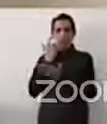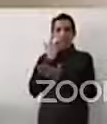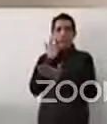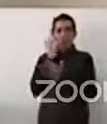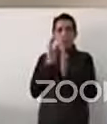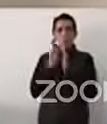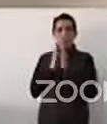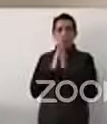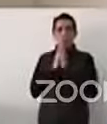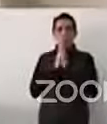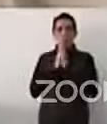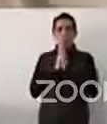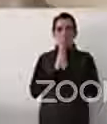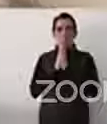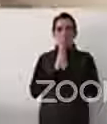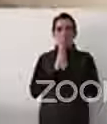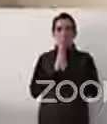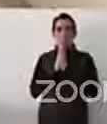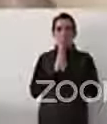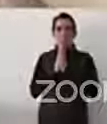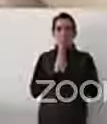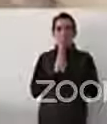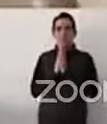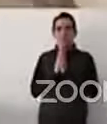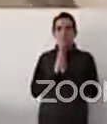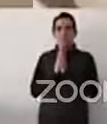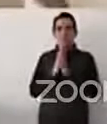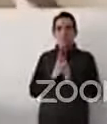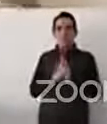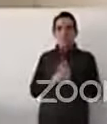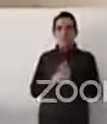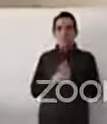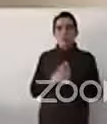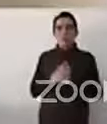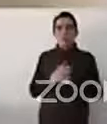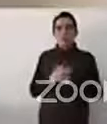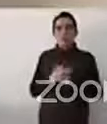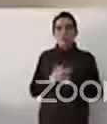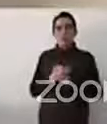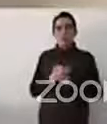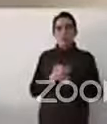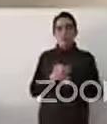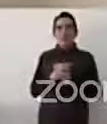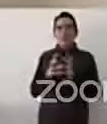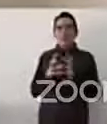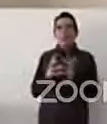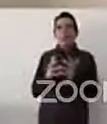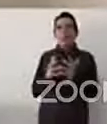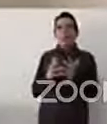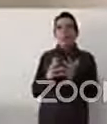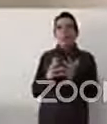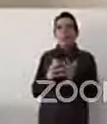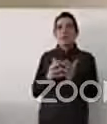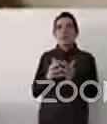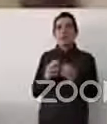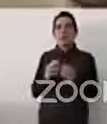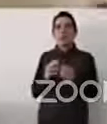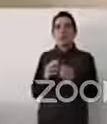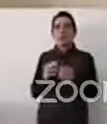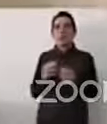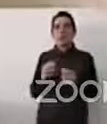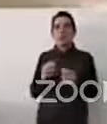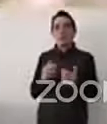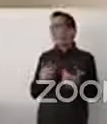ya no es que estemos empezando de cero y eso es algo muy importante de tomar en cuenta. existe un marco